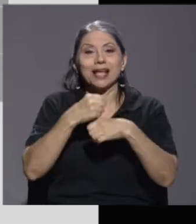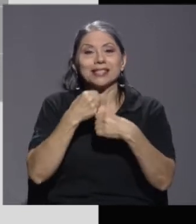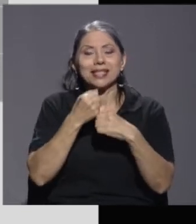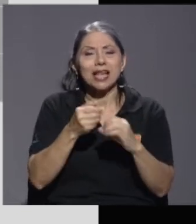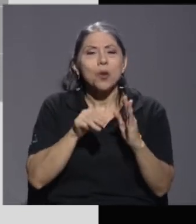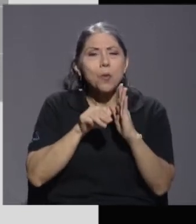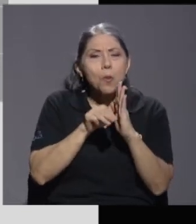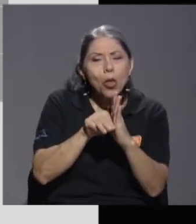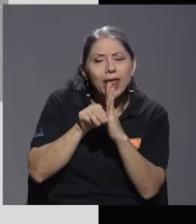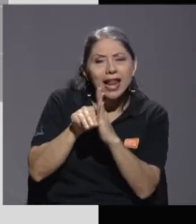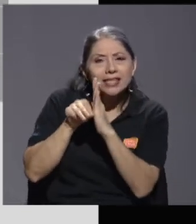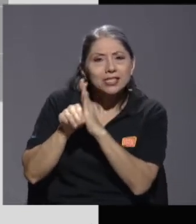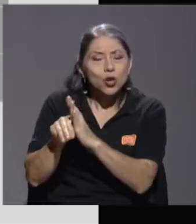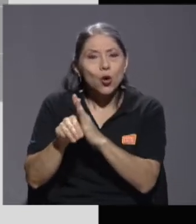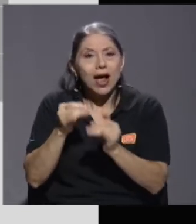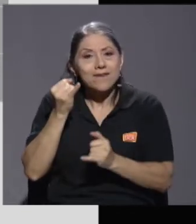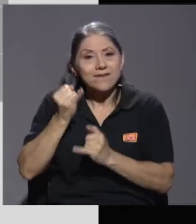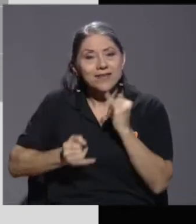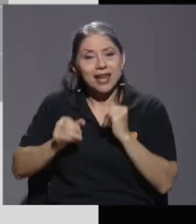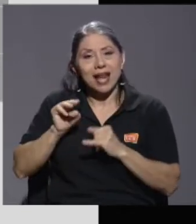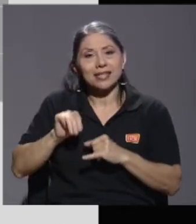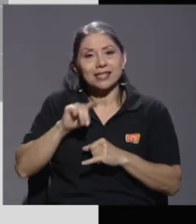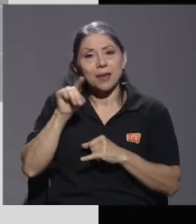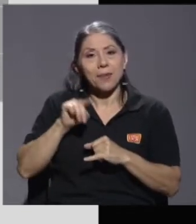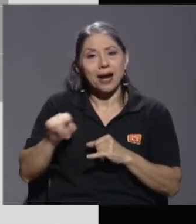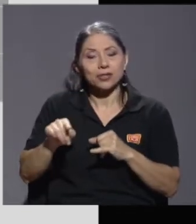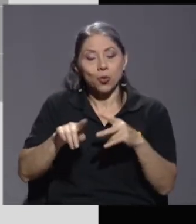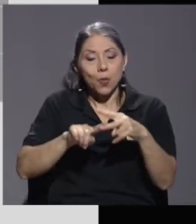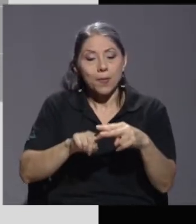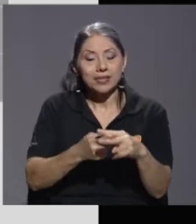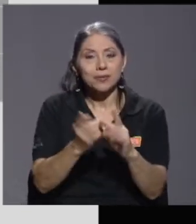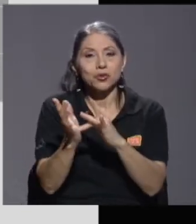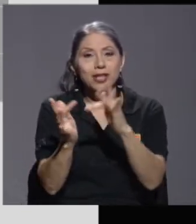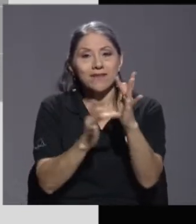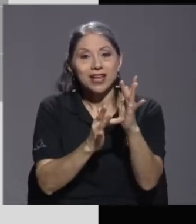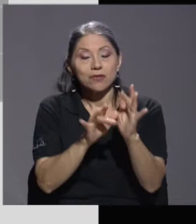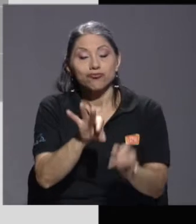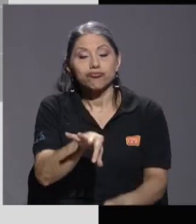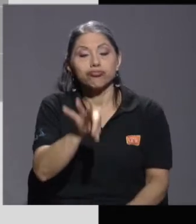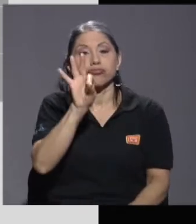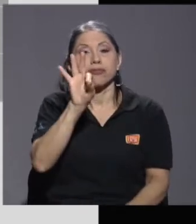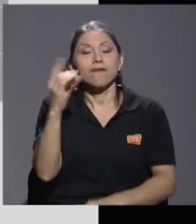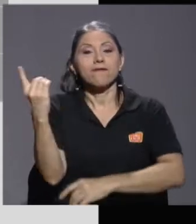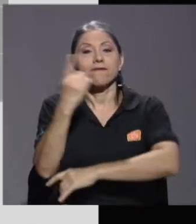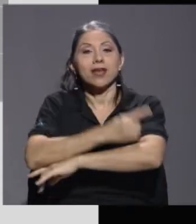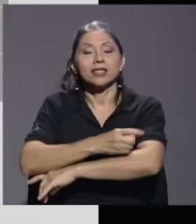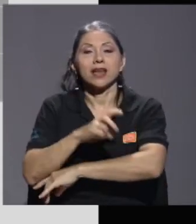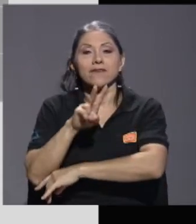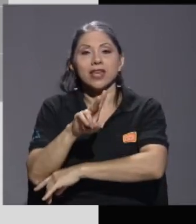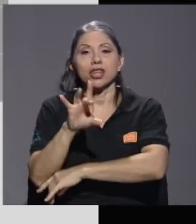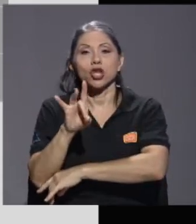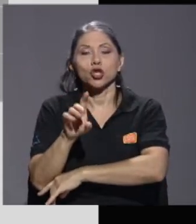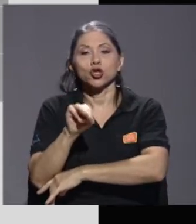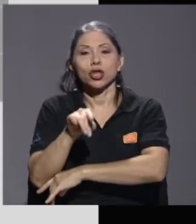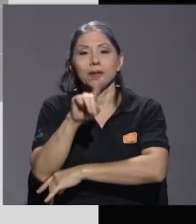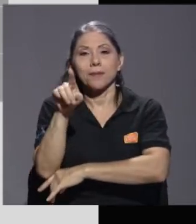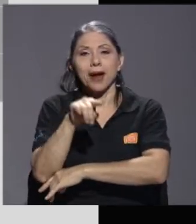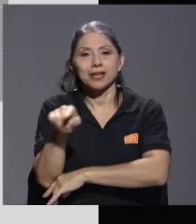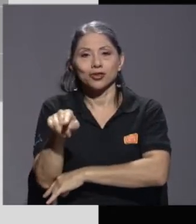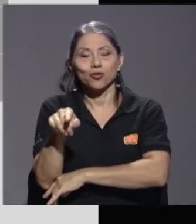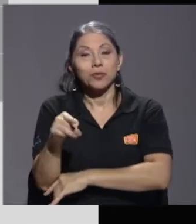a finales de marzo, a principios de abril y lo que tomamos fue la fecha del 28 de marzo, ¿verdad? Tratando de ver el efecto